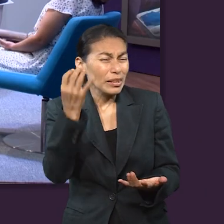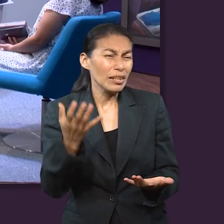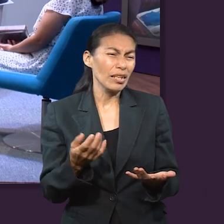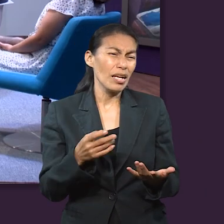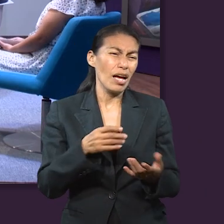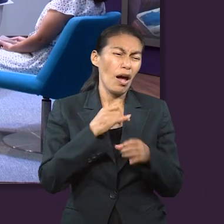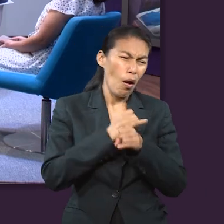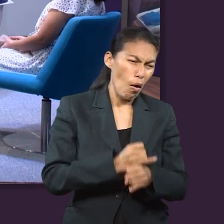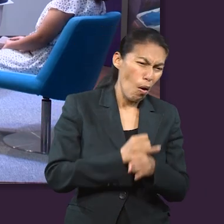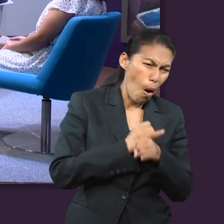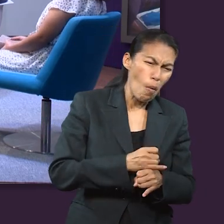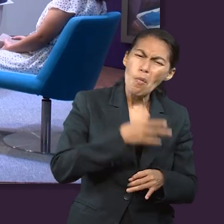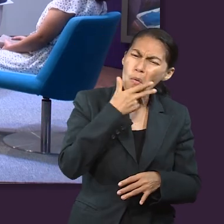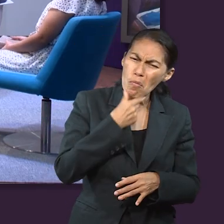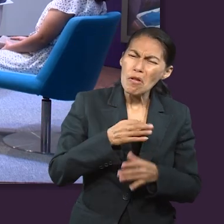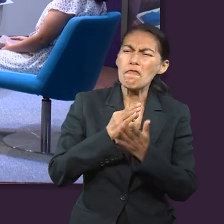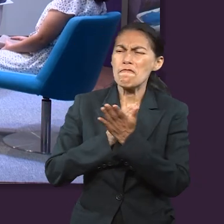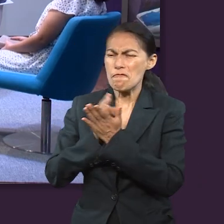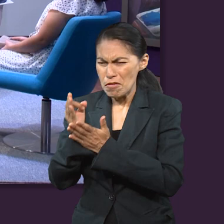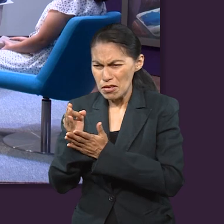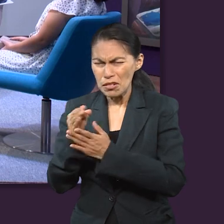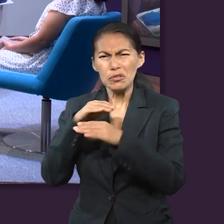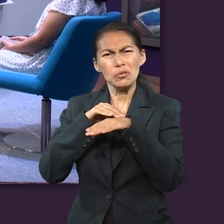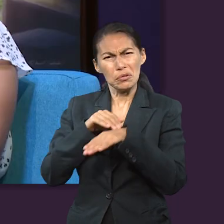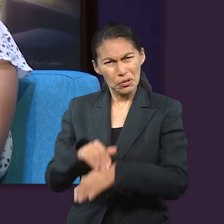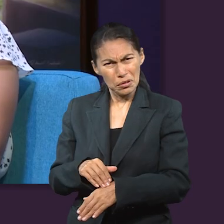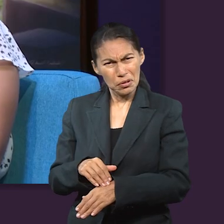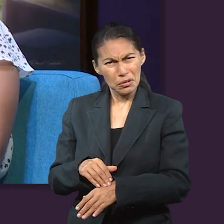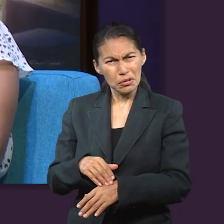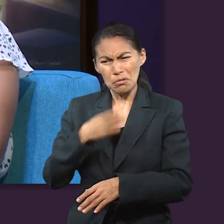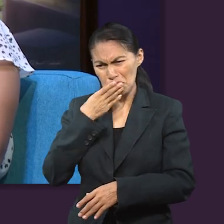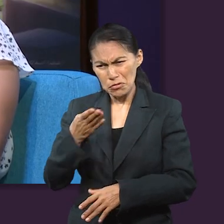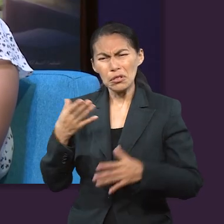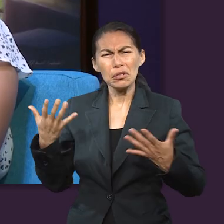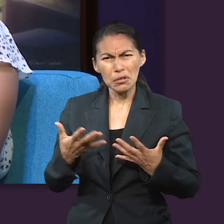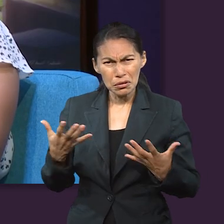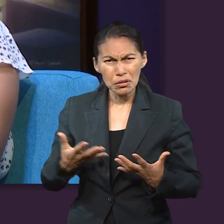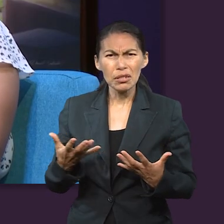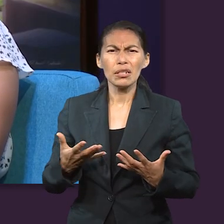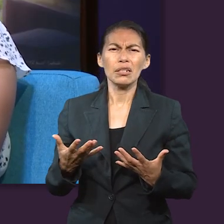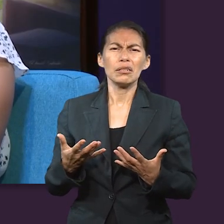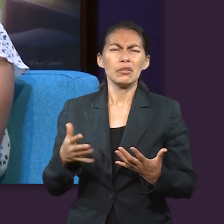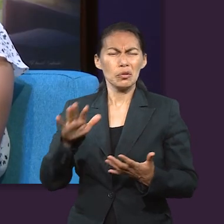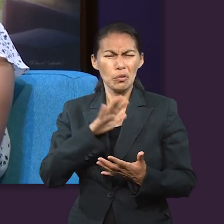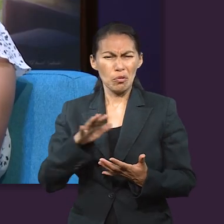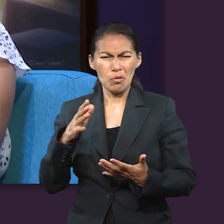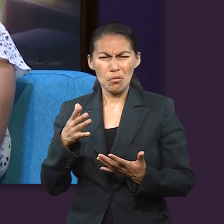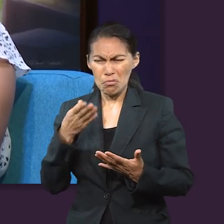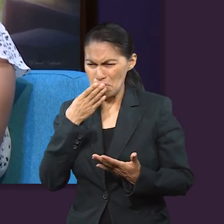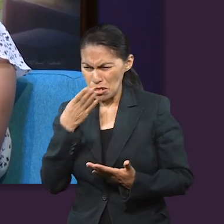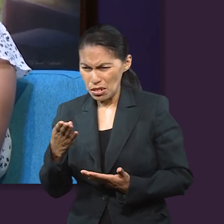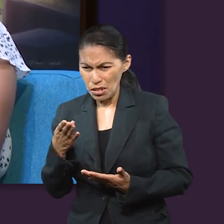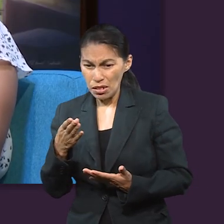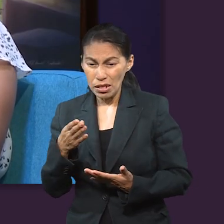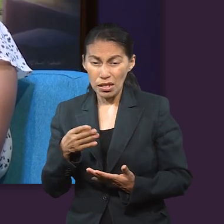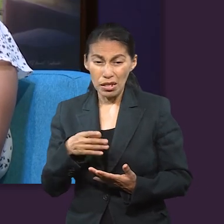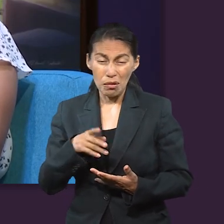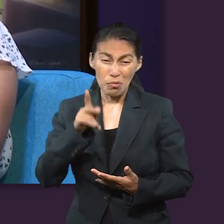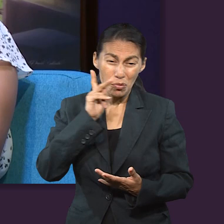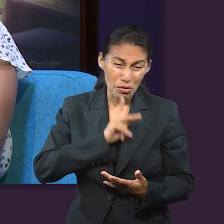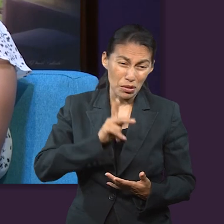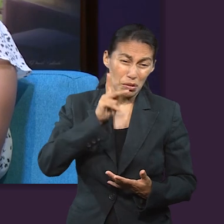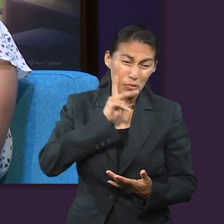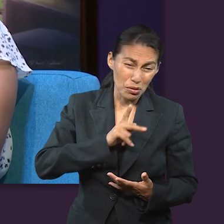Imagínense ponerse en el lugar de Job en esos momentos y que eres un hombre que hace las cosas bien, que consideras que tus caminos son